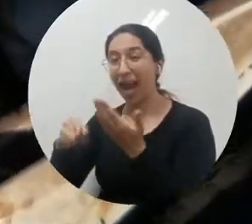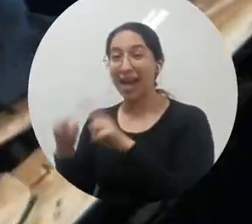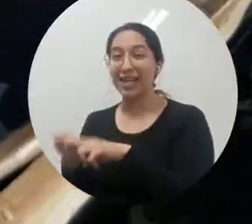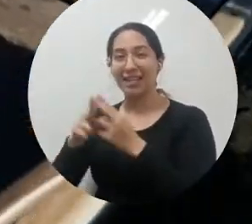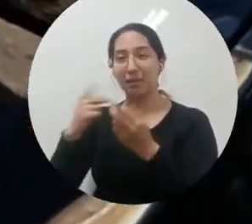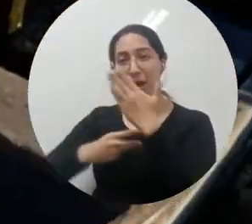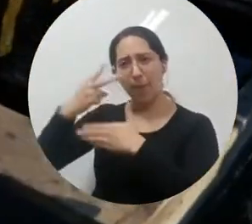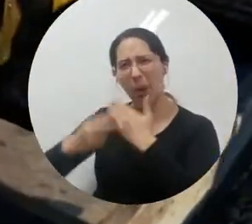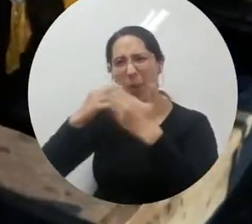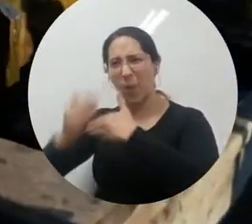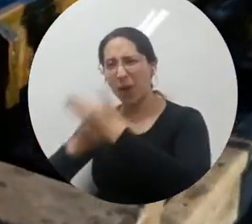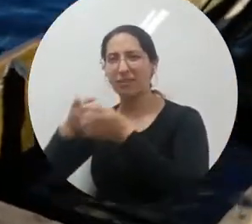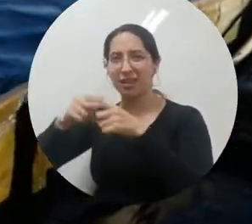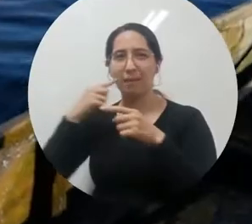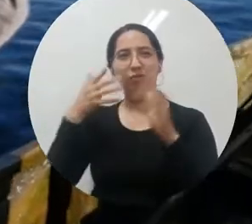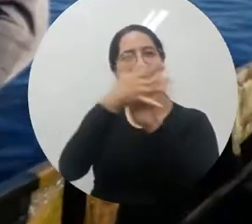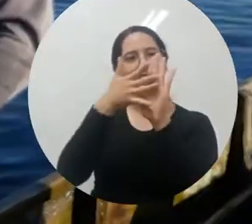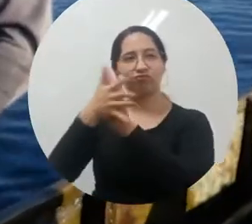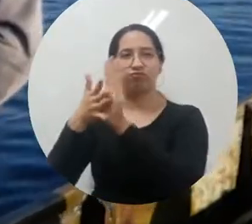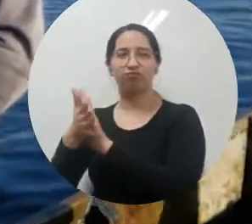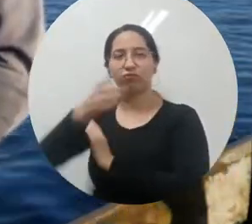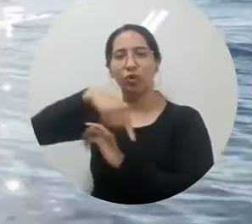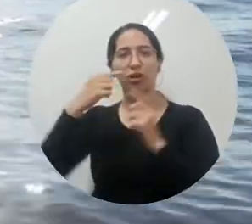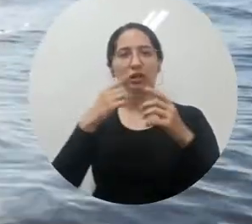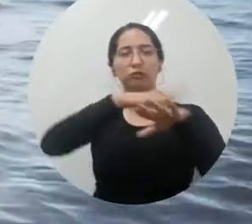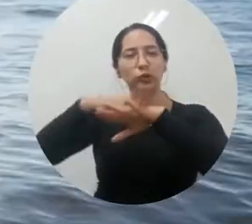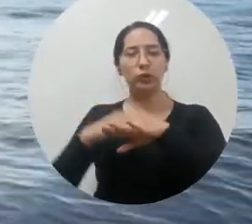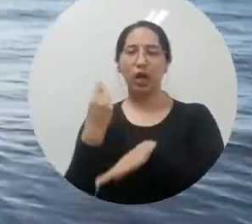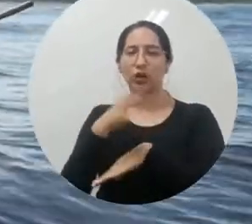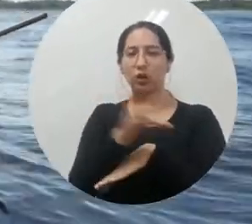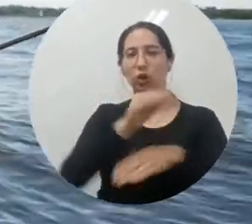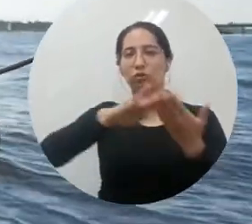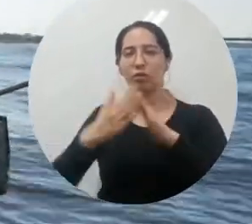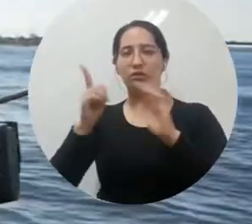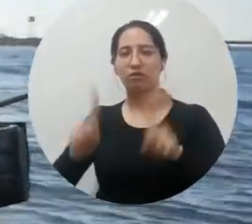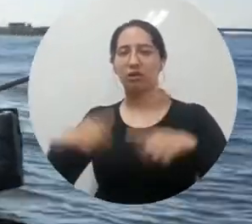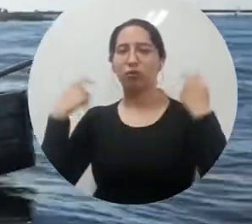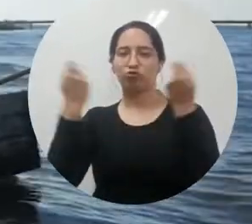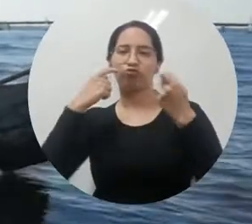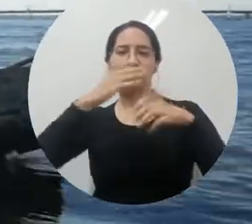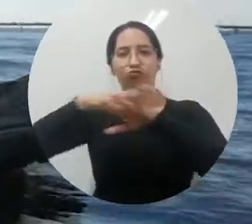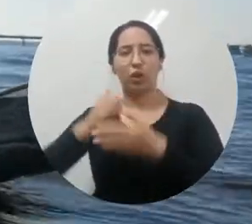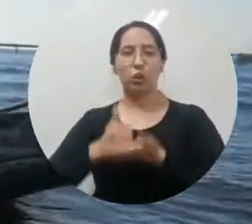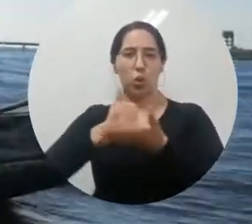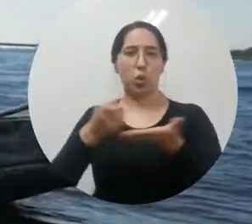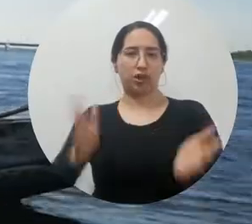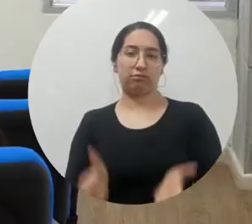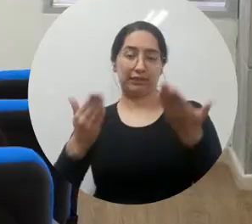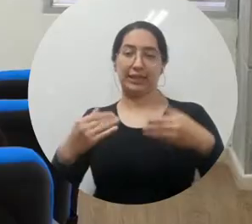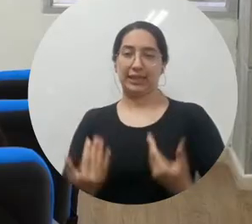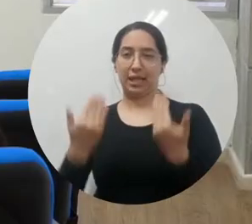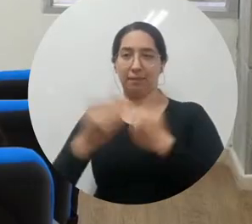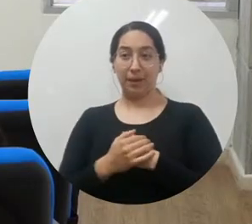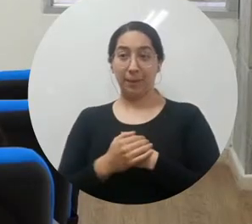sobre las comunidades con el fin de ayudarlas a mejorar sus condiciones a través de una fuente alterna como es la acuicultura.